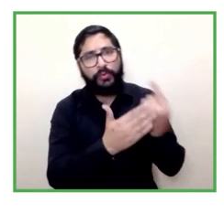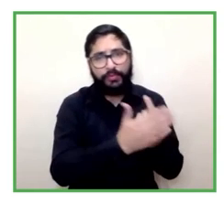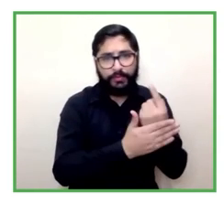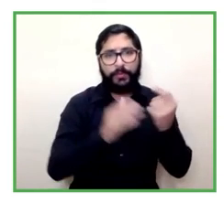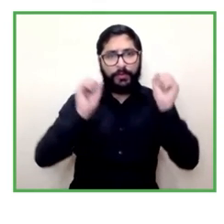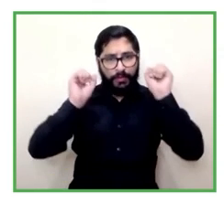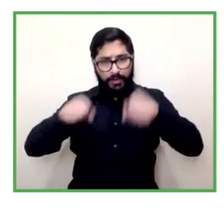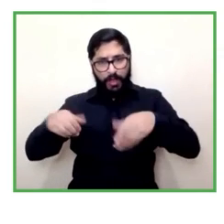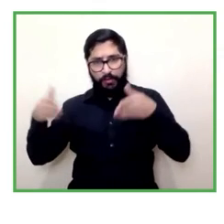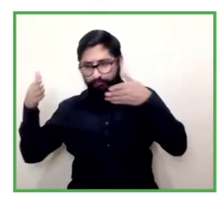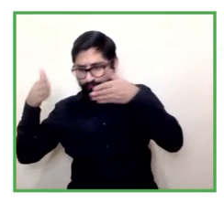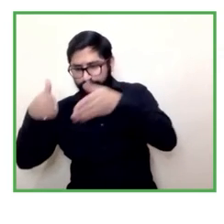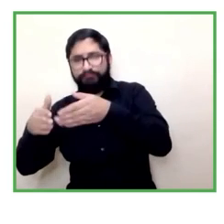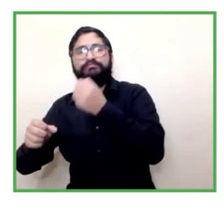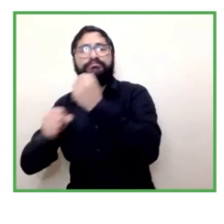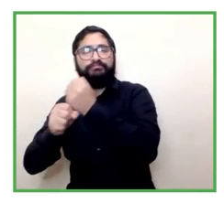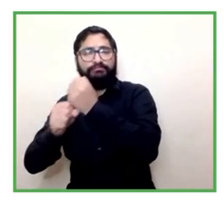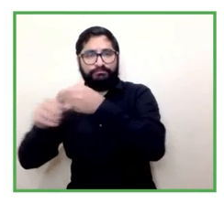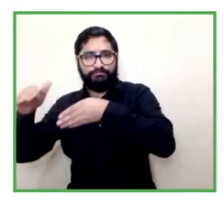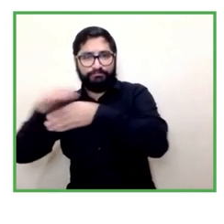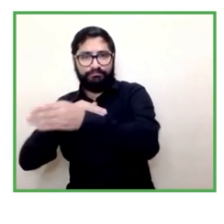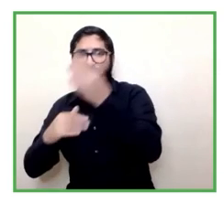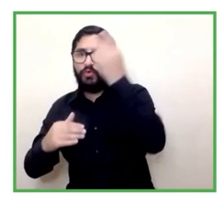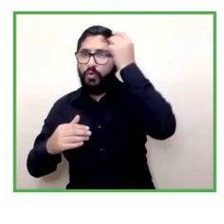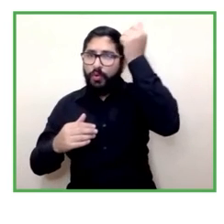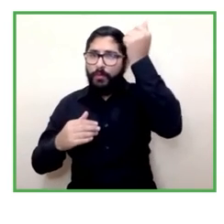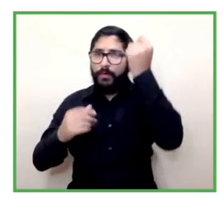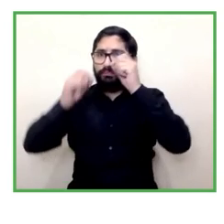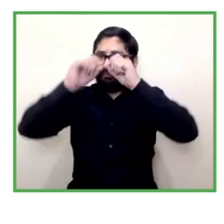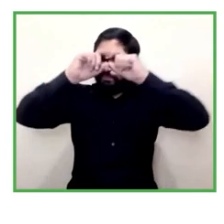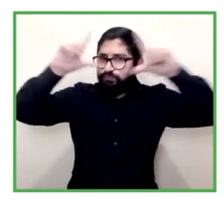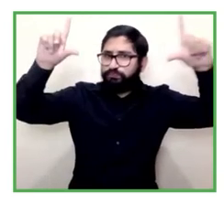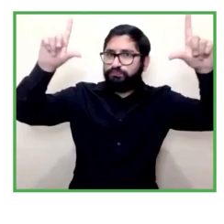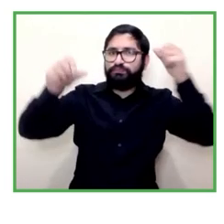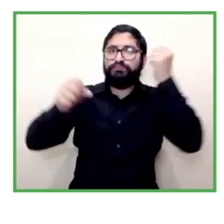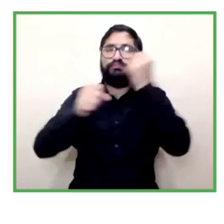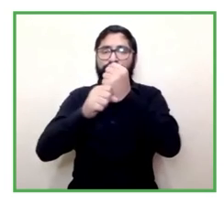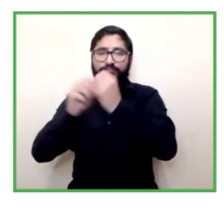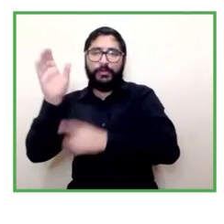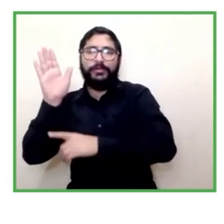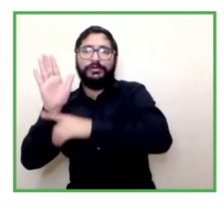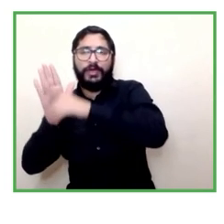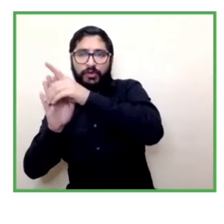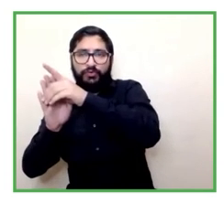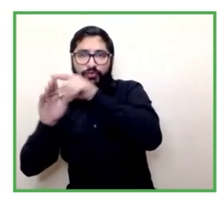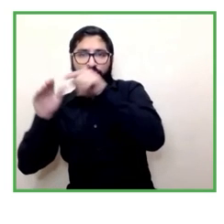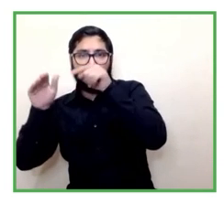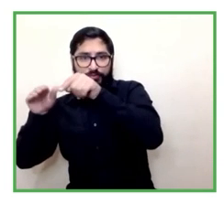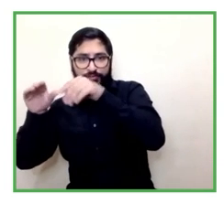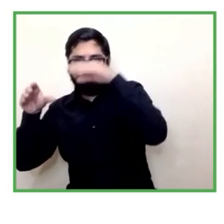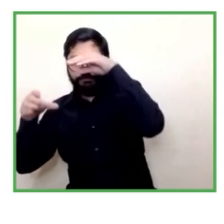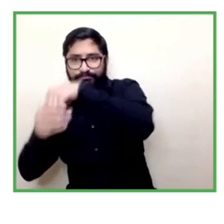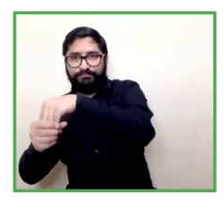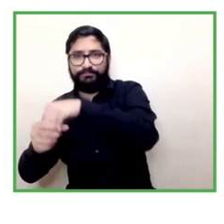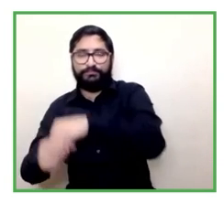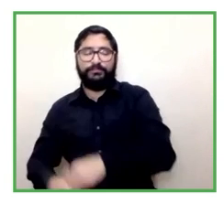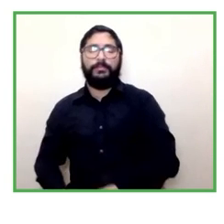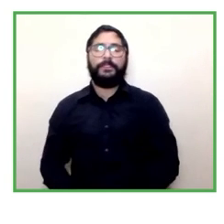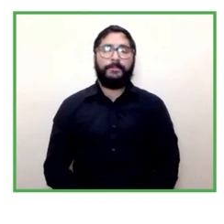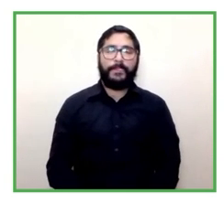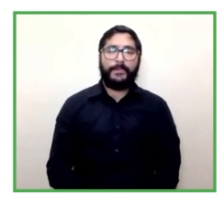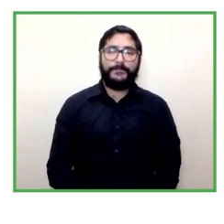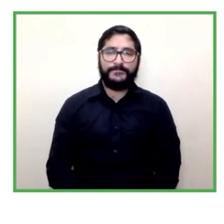lógicas de desarrollo y bueno lo que tiene que ver con cierta apropiación de herramientas